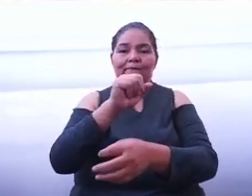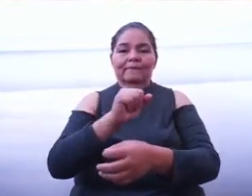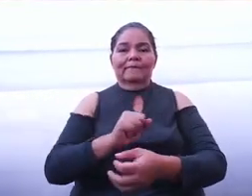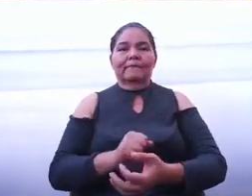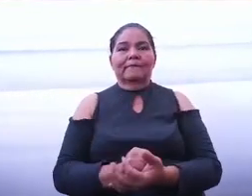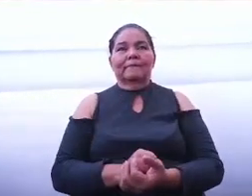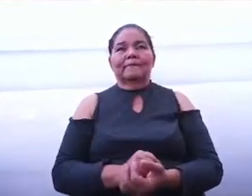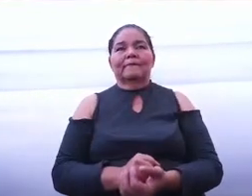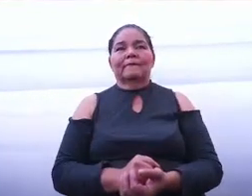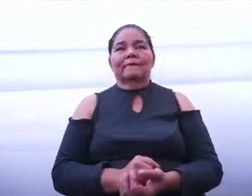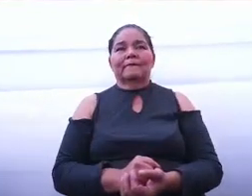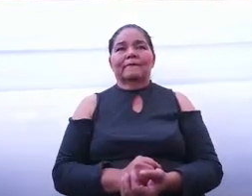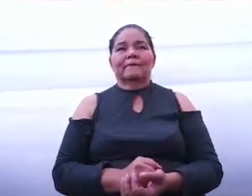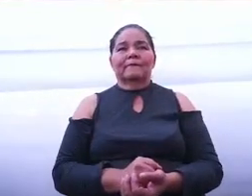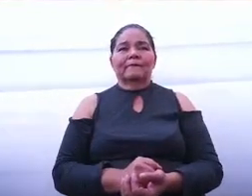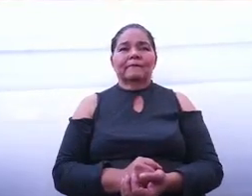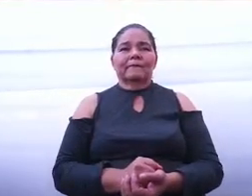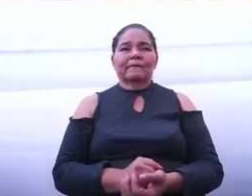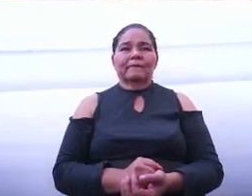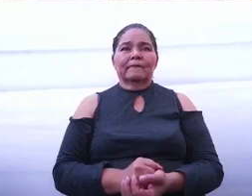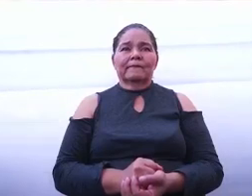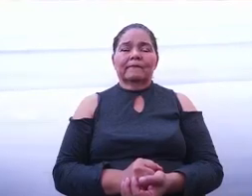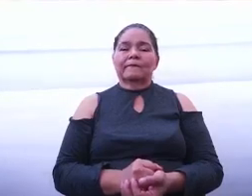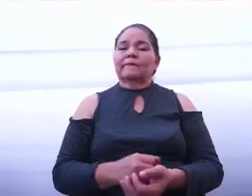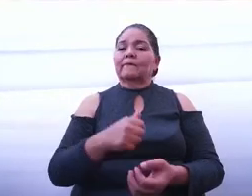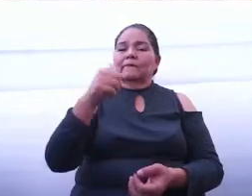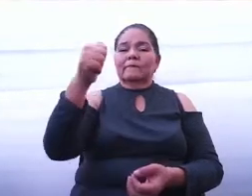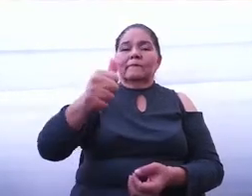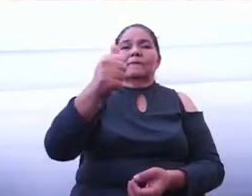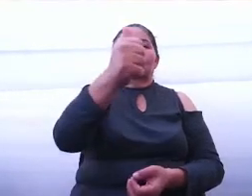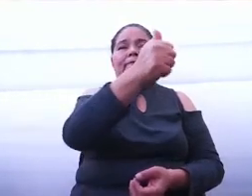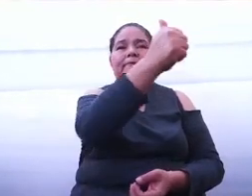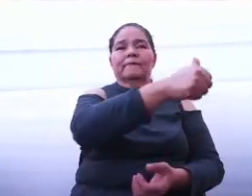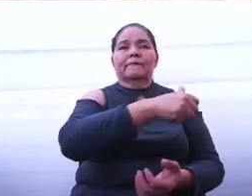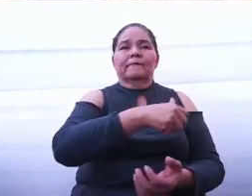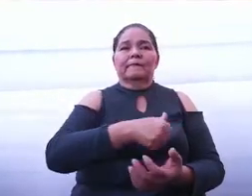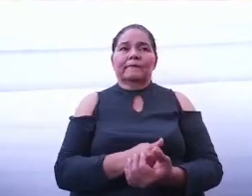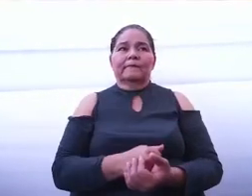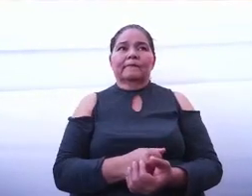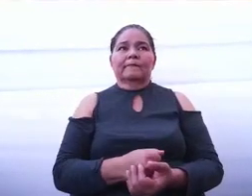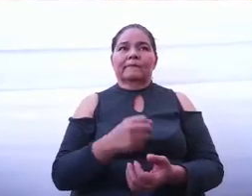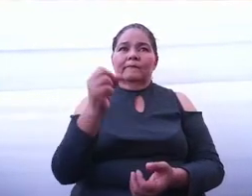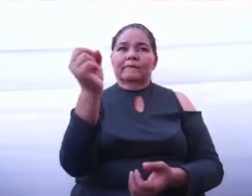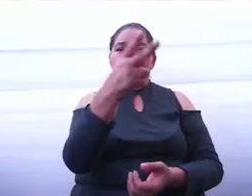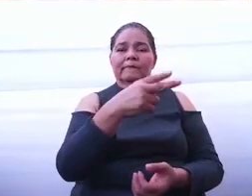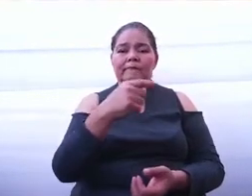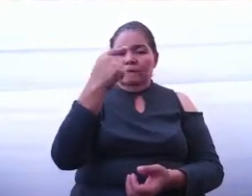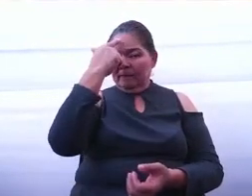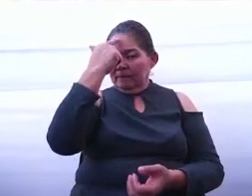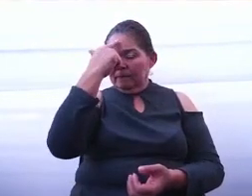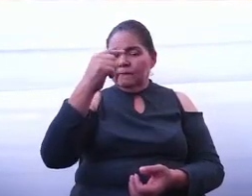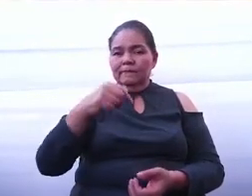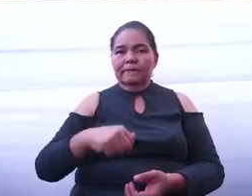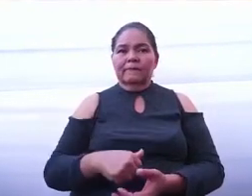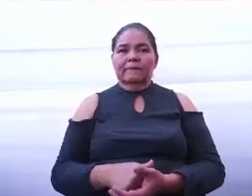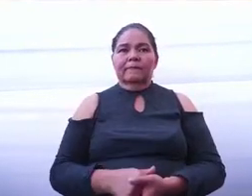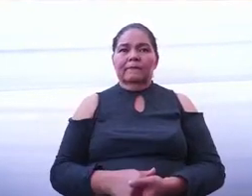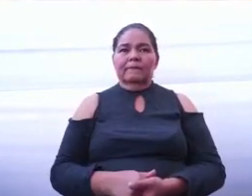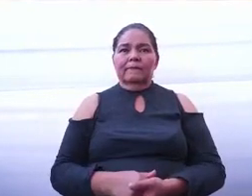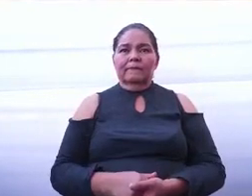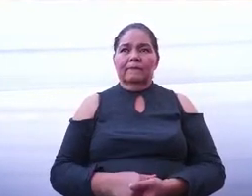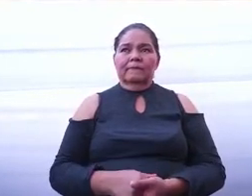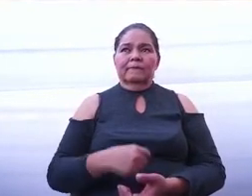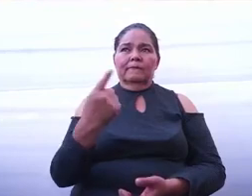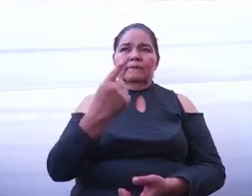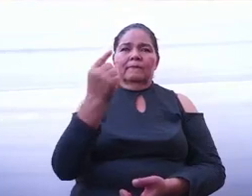Amigas, amigos, ciudadanas, ciudadanos, ustedes ustedes saben que este proyecto no